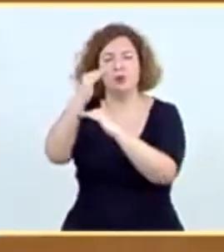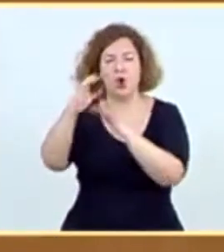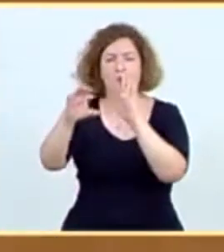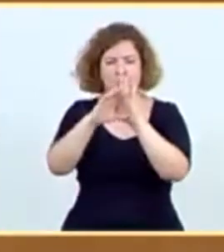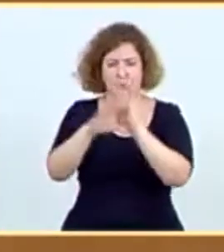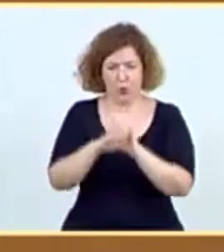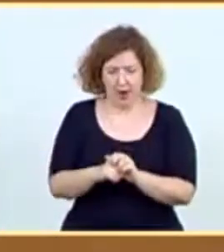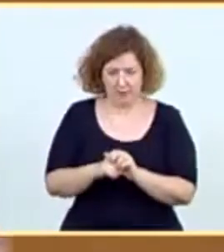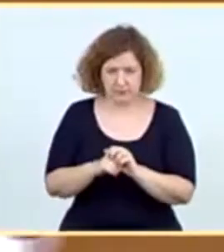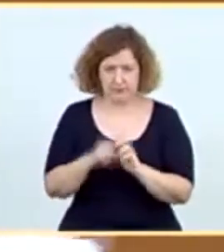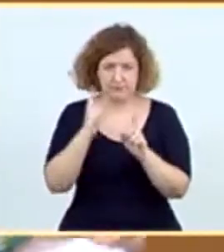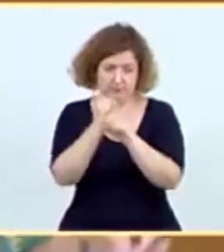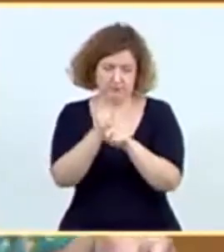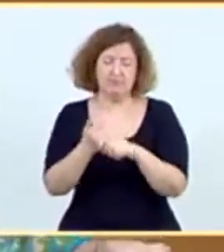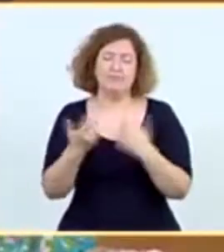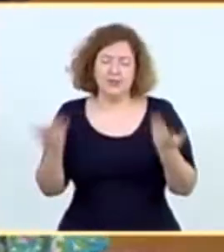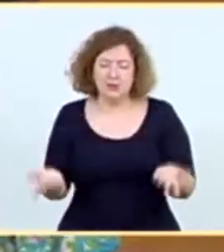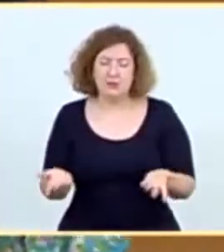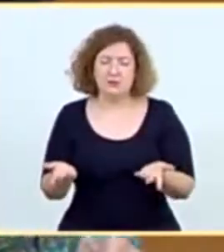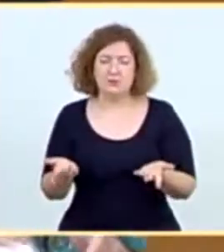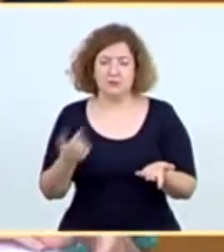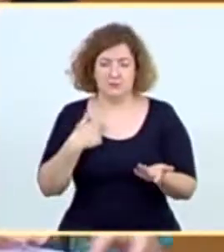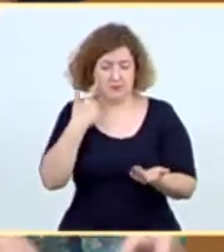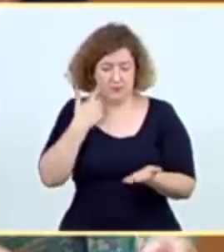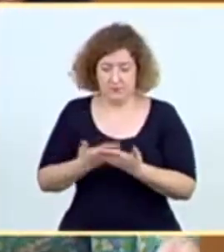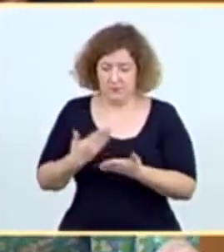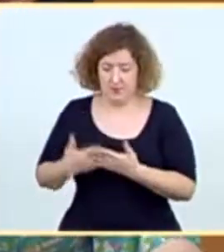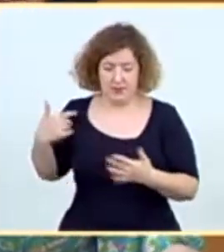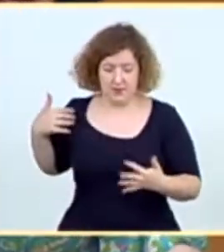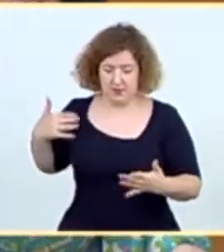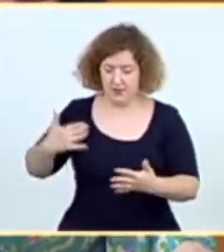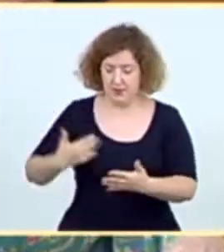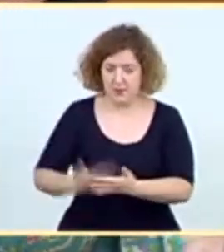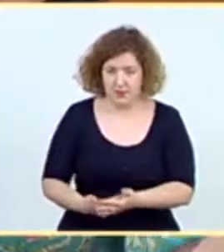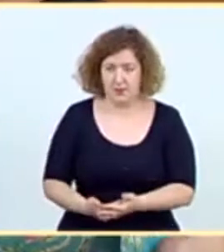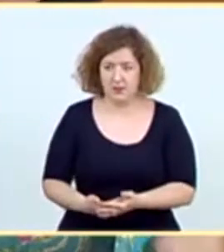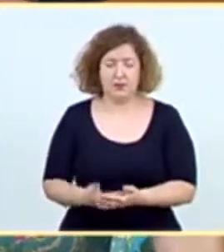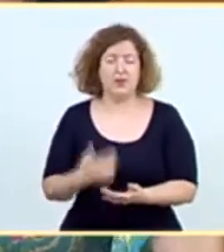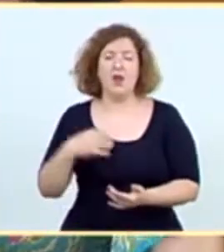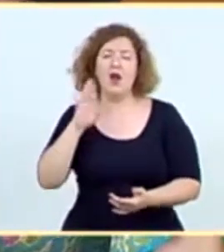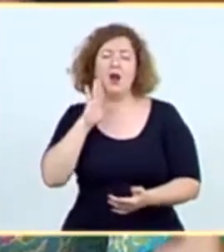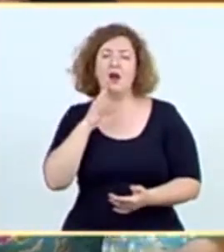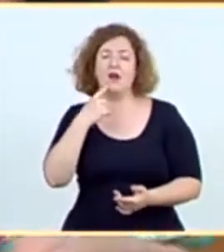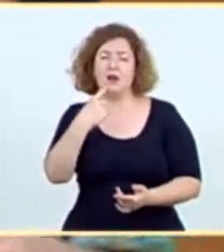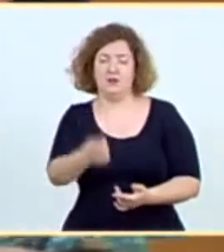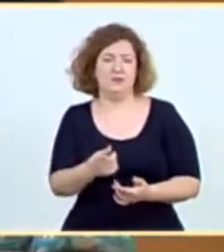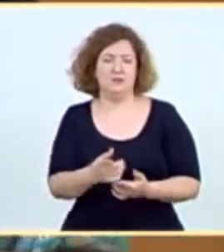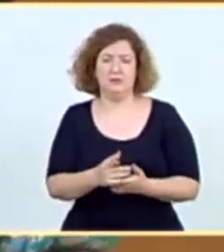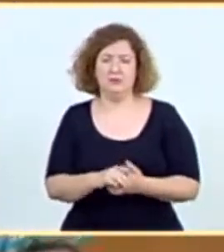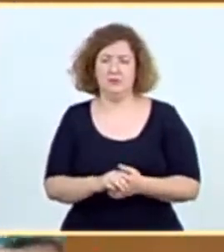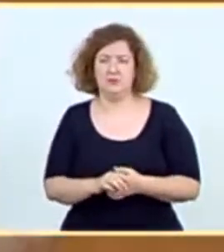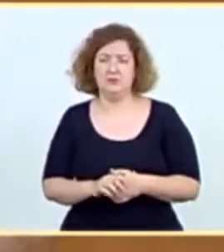tanto, señorías, creo que estos son los hechos a los que yo me estoy refiriendo en todo este tiempo que llevamos. Y es verdad,